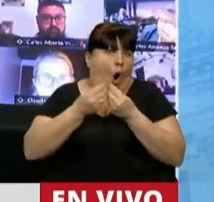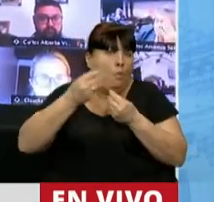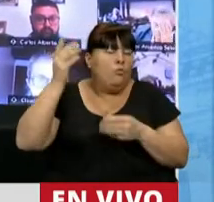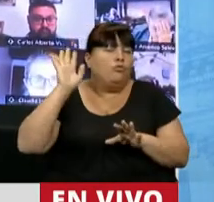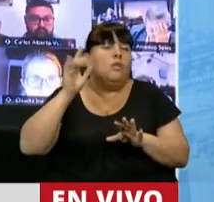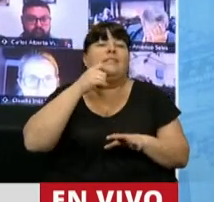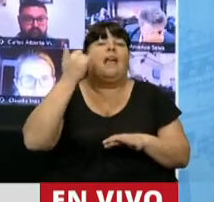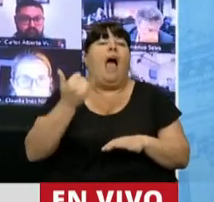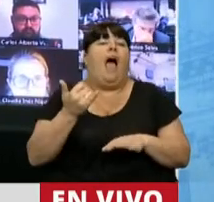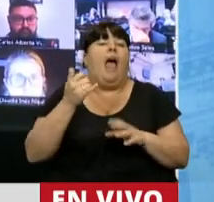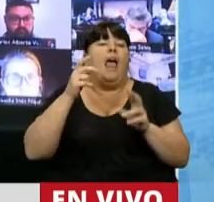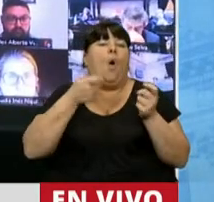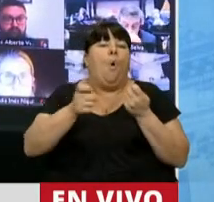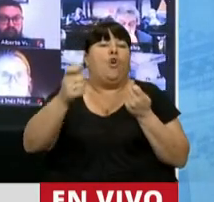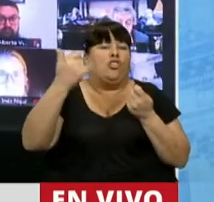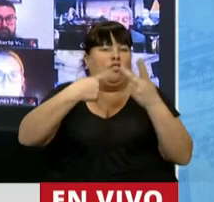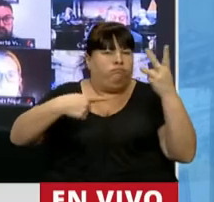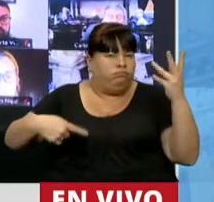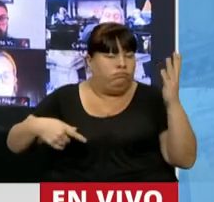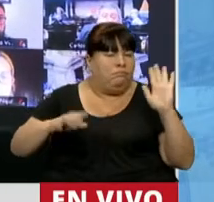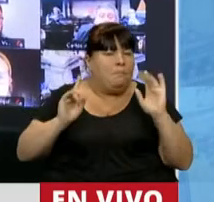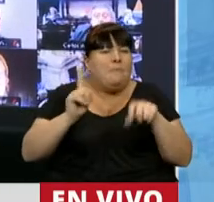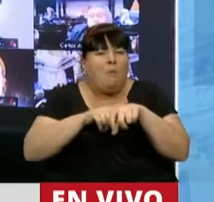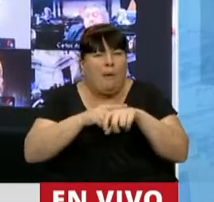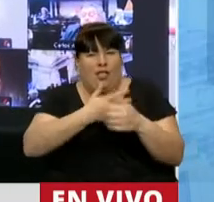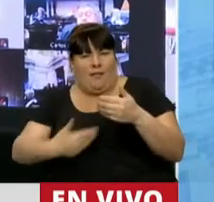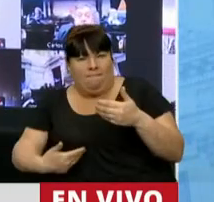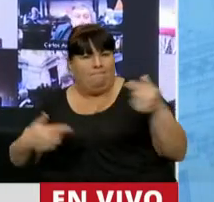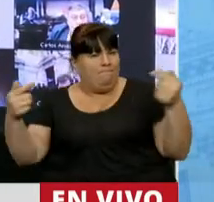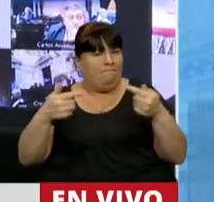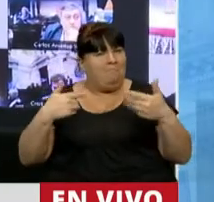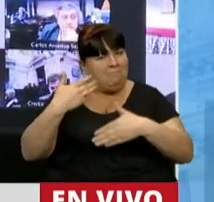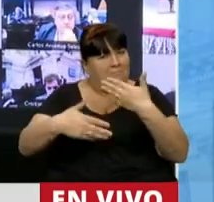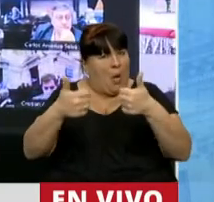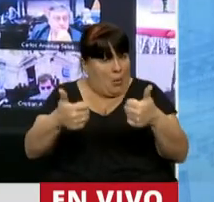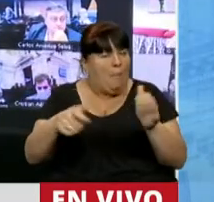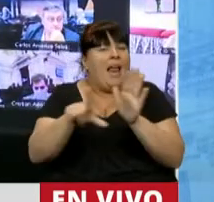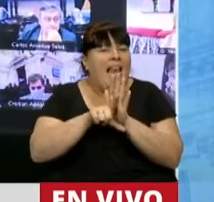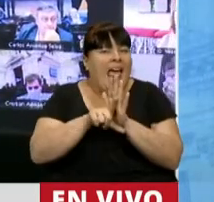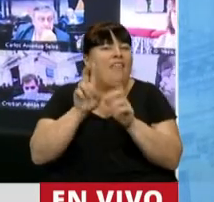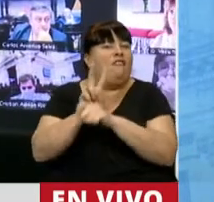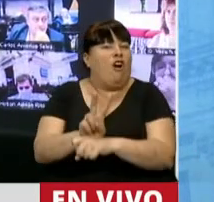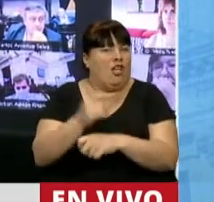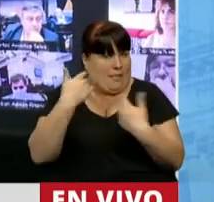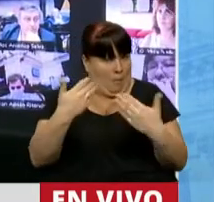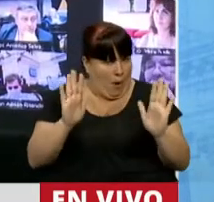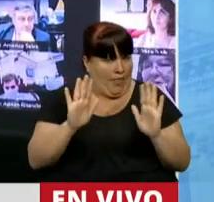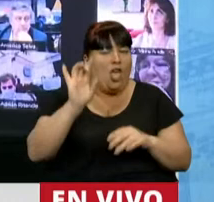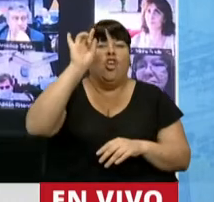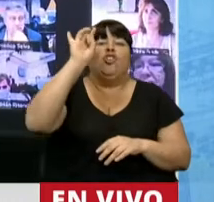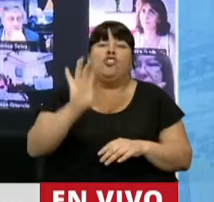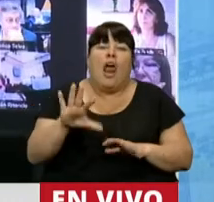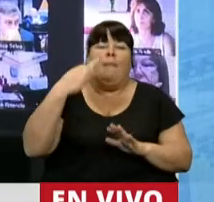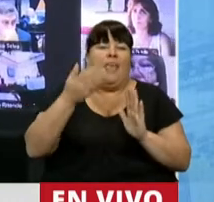mientras tienen causas en curso. Y eso funciona sin ningún problema porque la ley de fueros lo habilita. Solamente